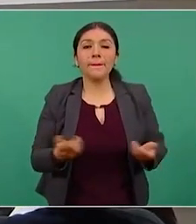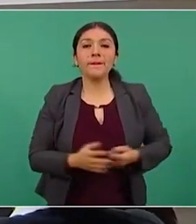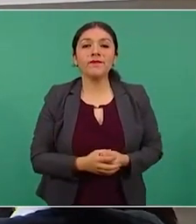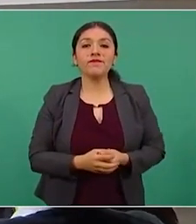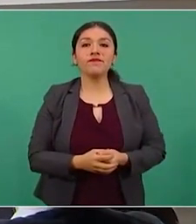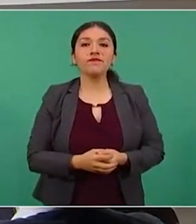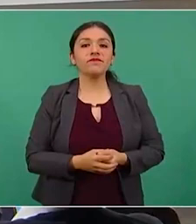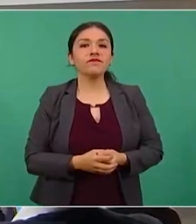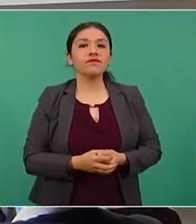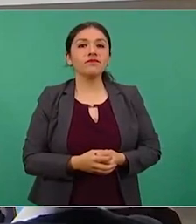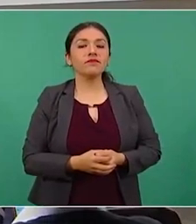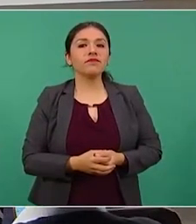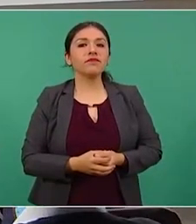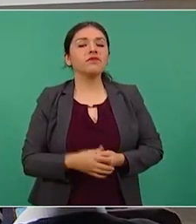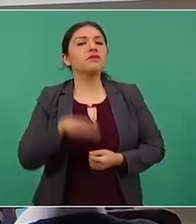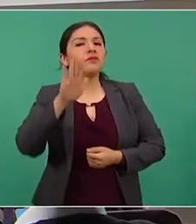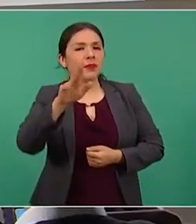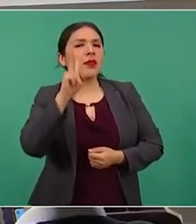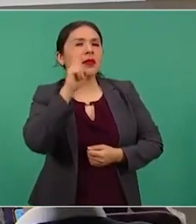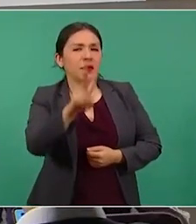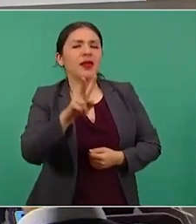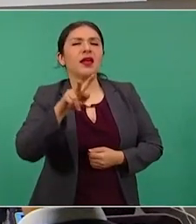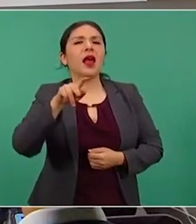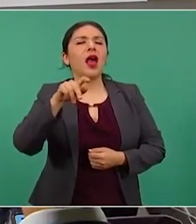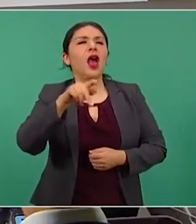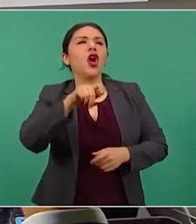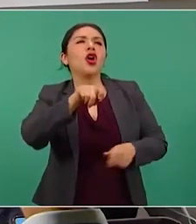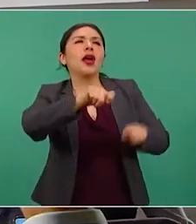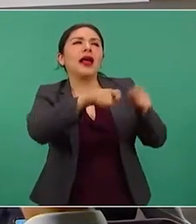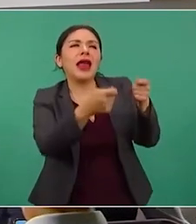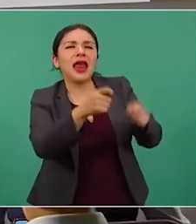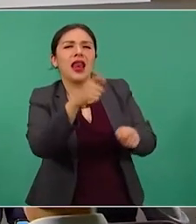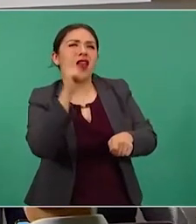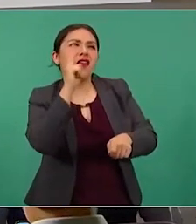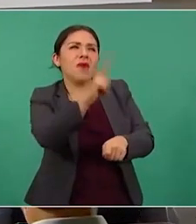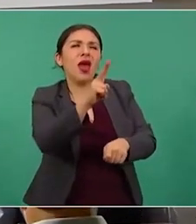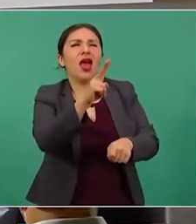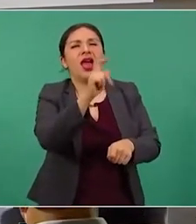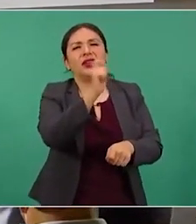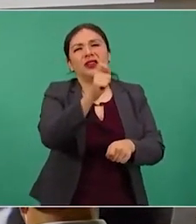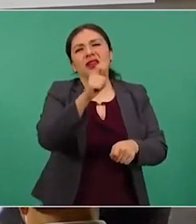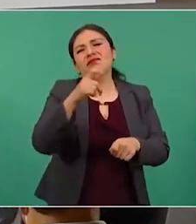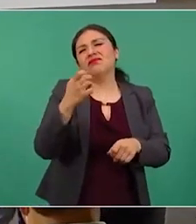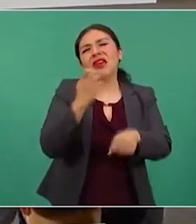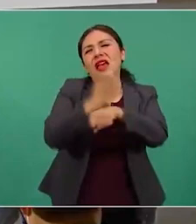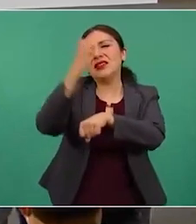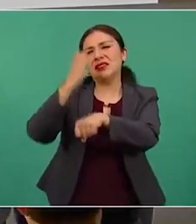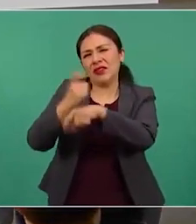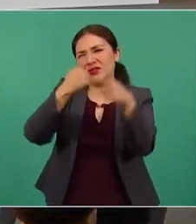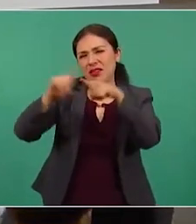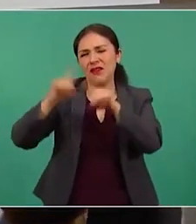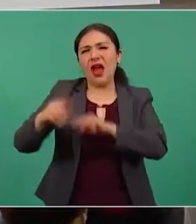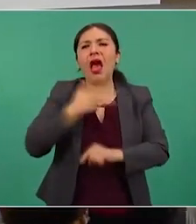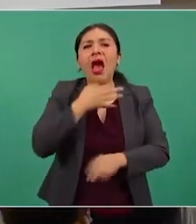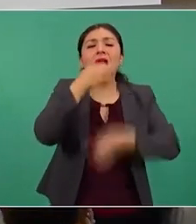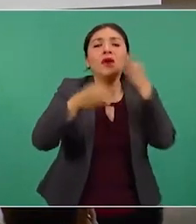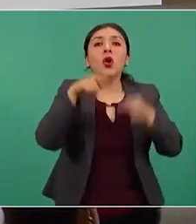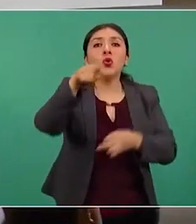Desde los canales del Estado, señor presidente, le llaman a usted el loco de Macuspana, Mesías Tropical… me preocupa en nada,